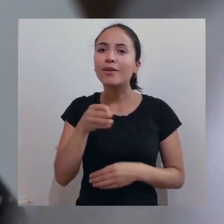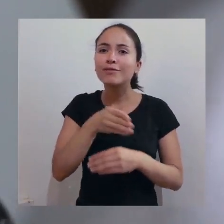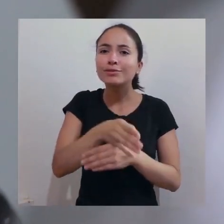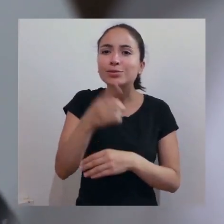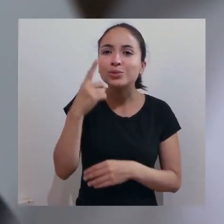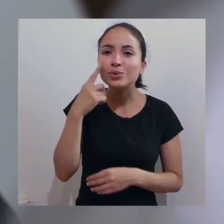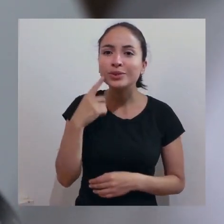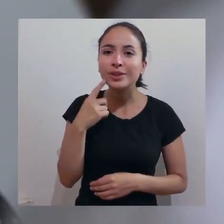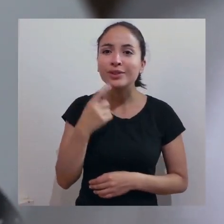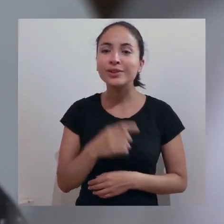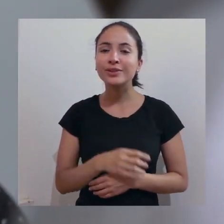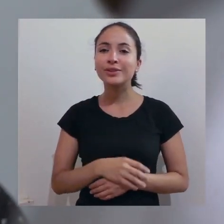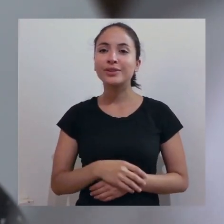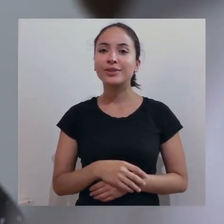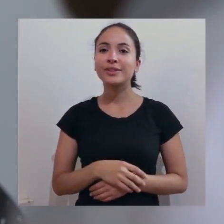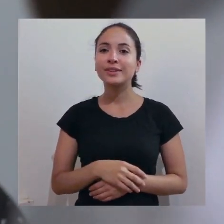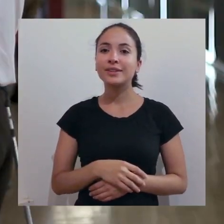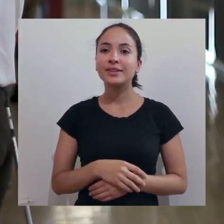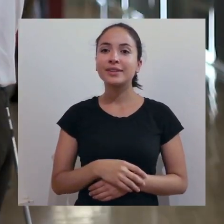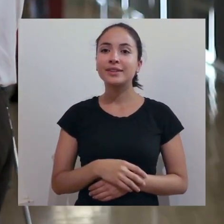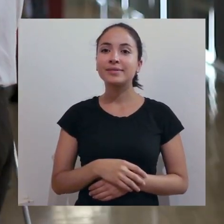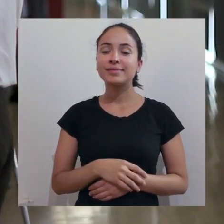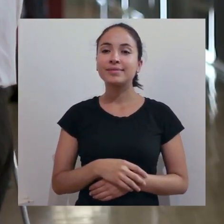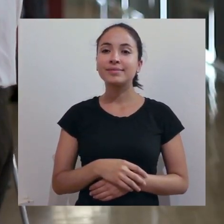Te que ha venido a un museo.